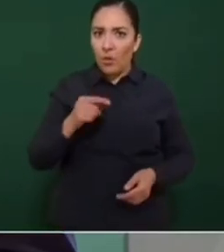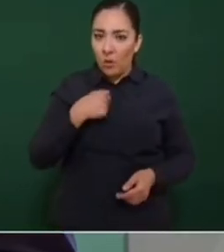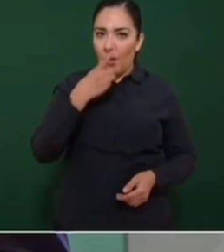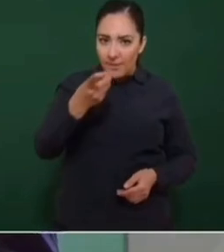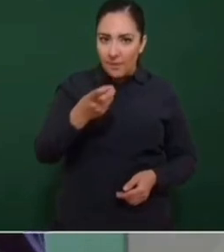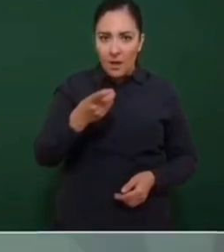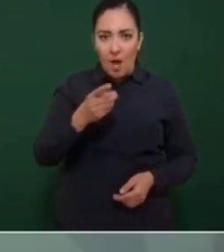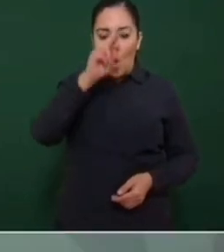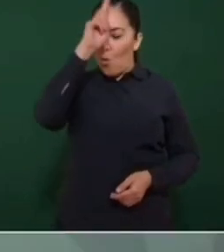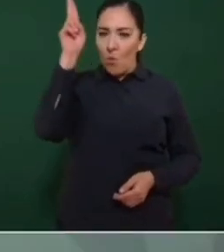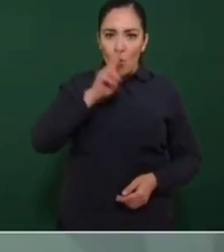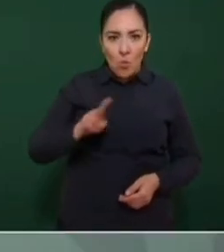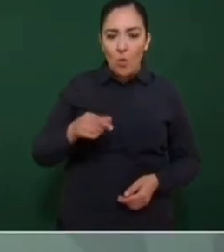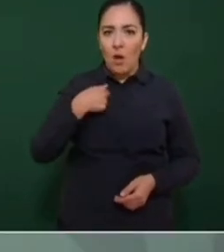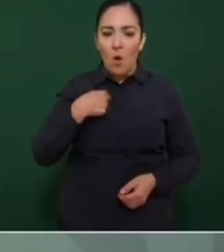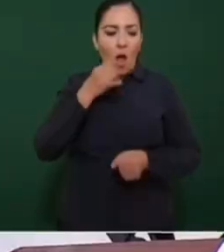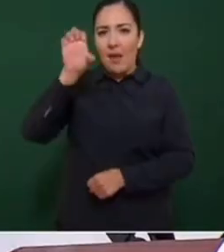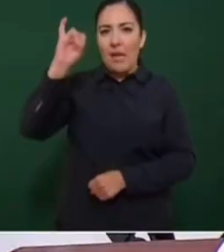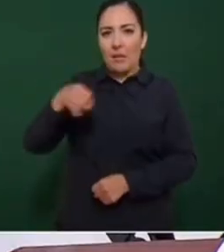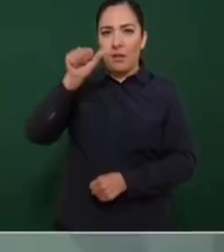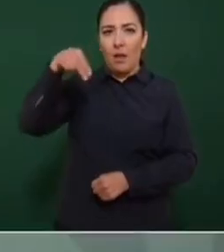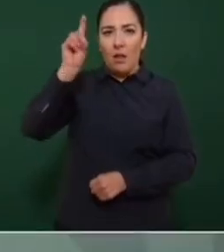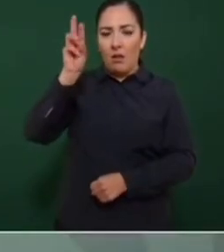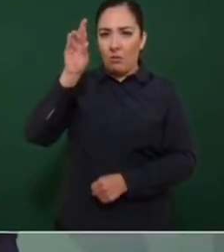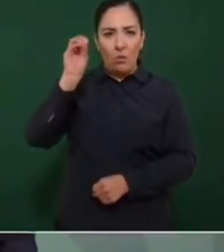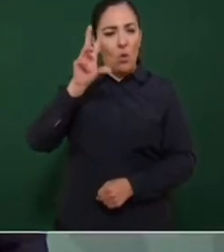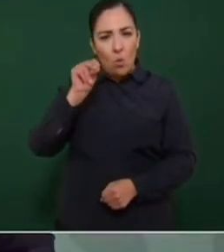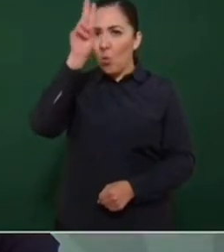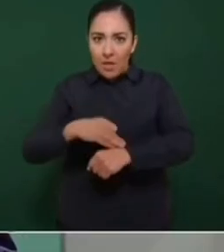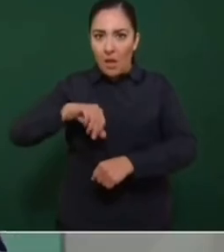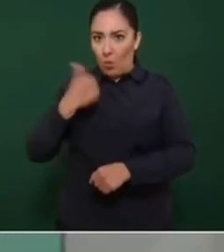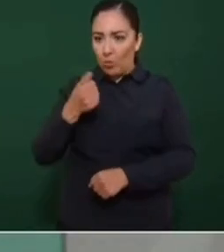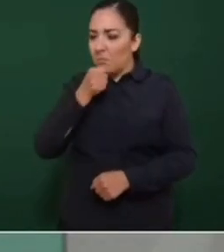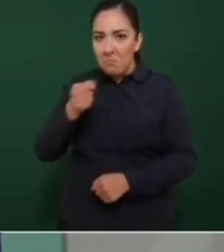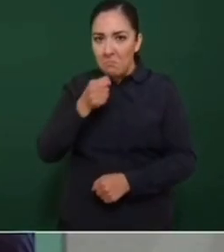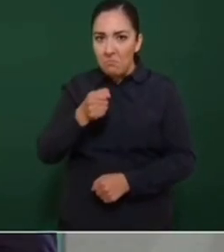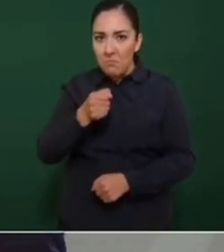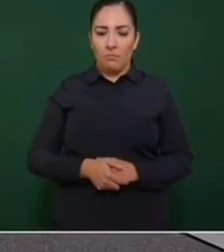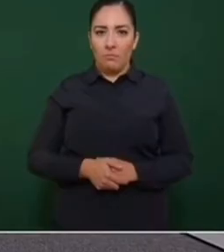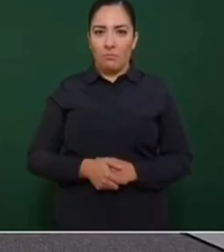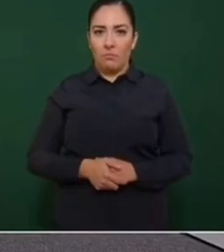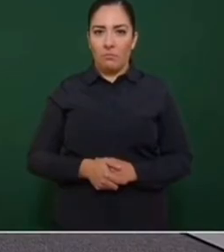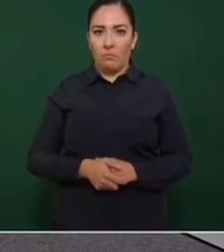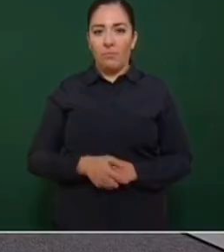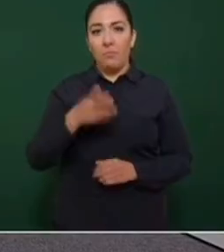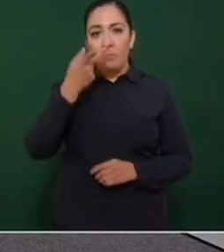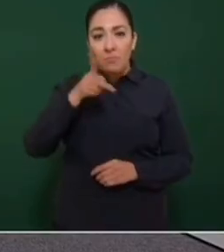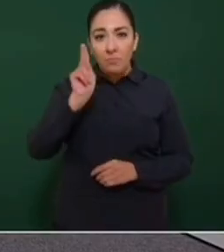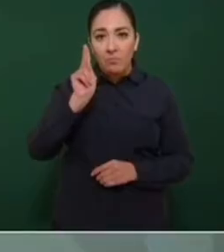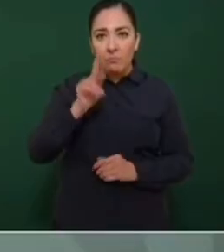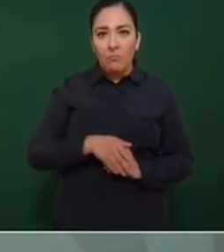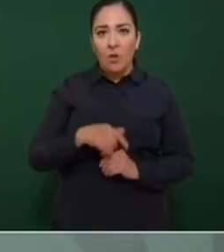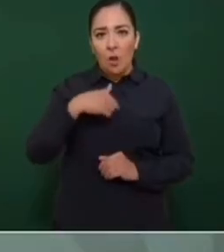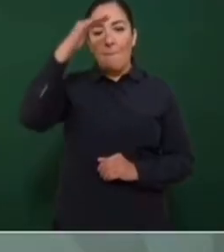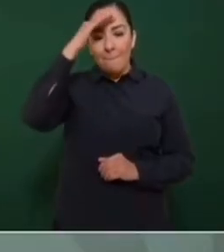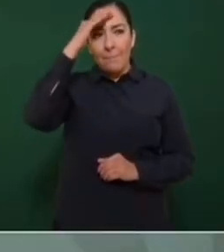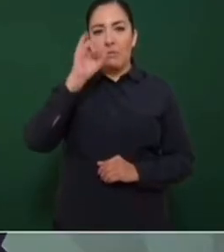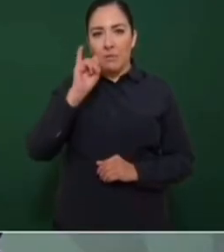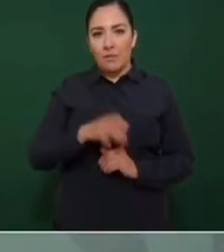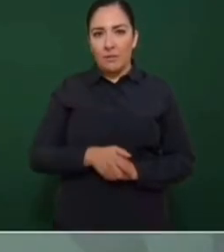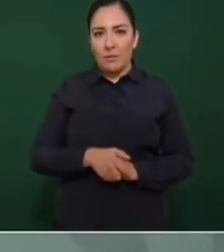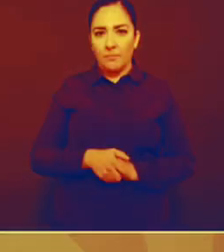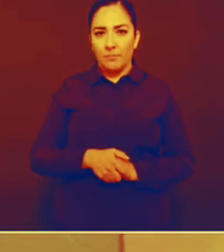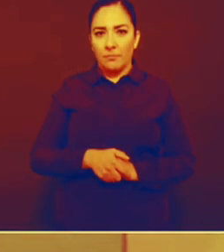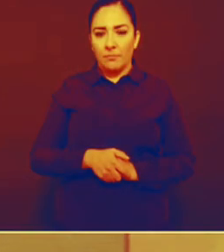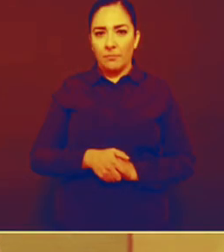metido con la familia de Alejandro Junco, ni con ningún familiar de ningún político. Pero sí considero que es un